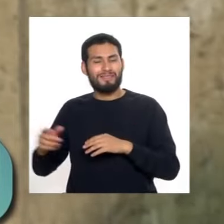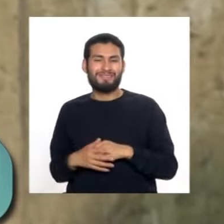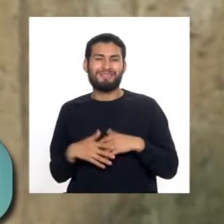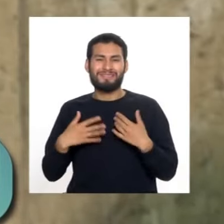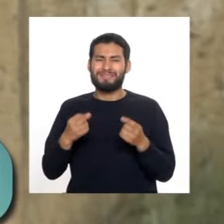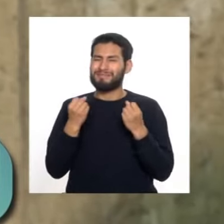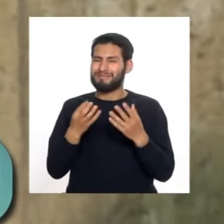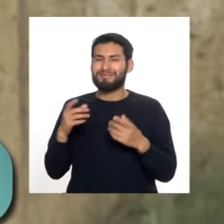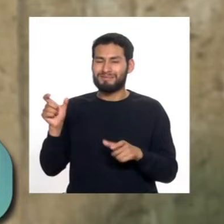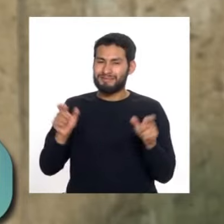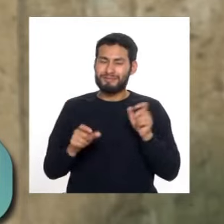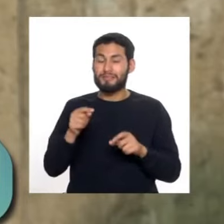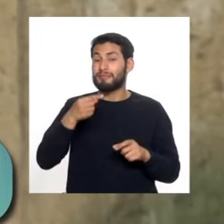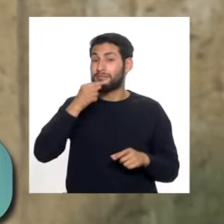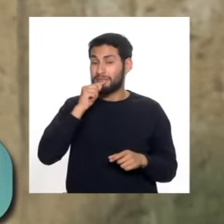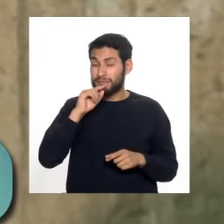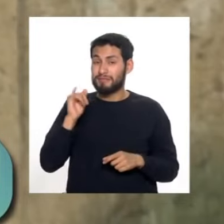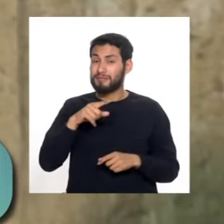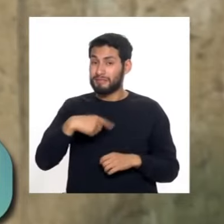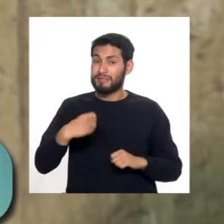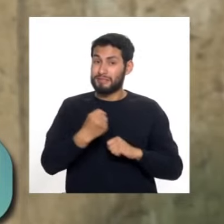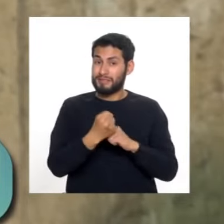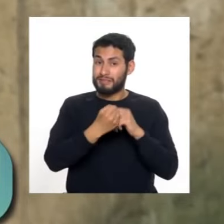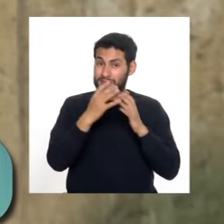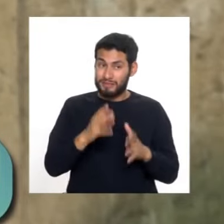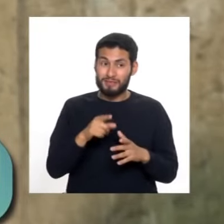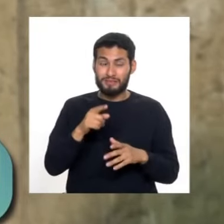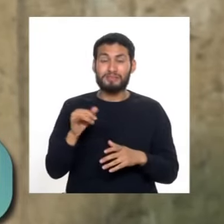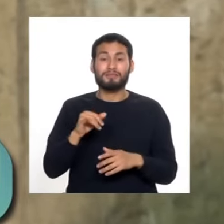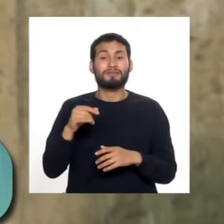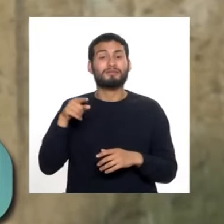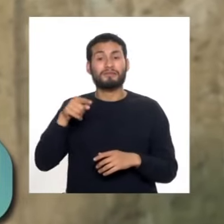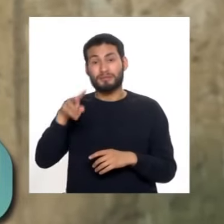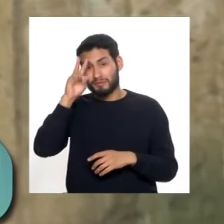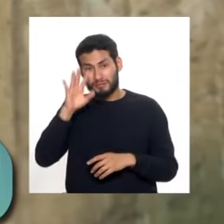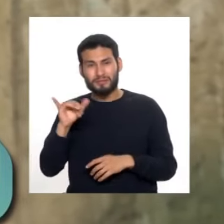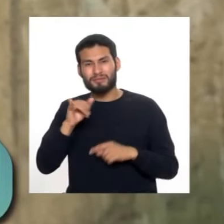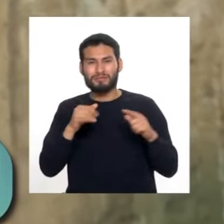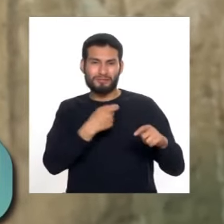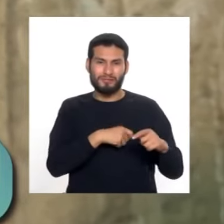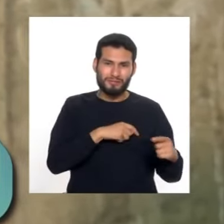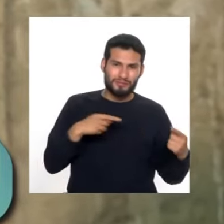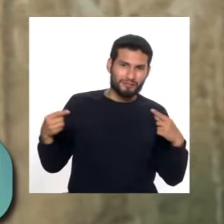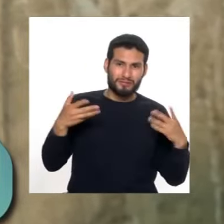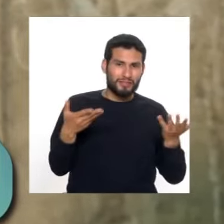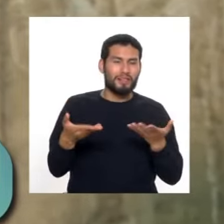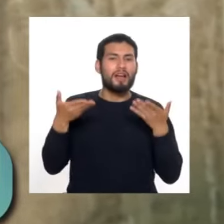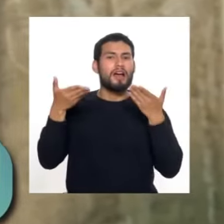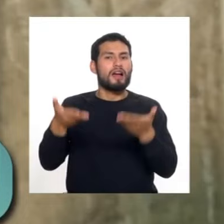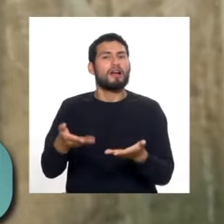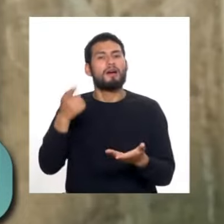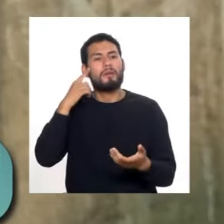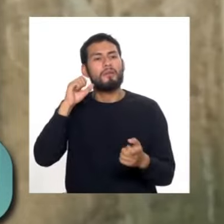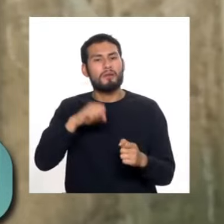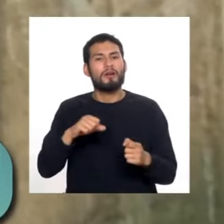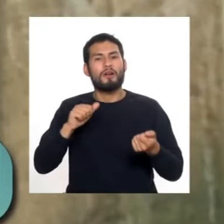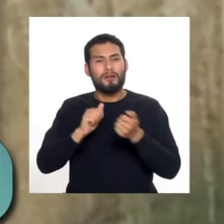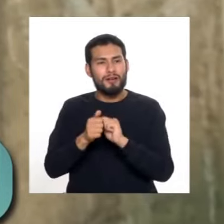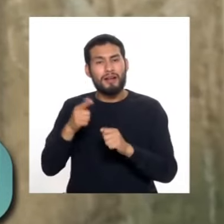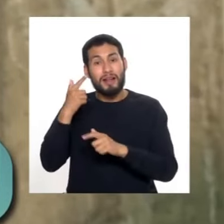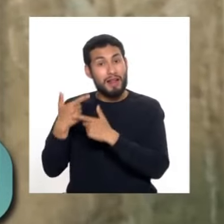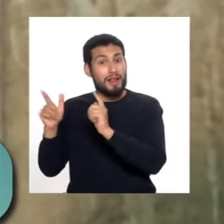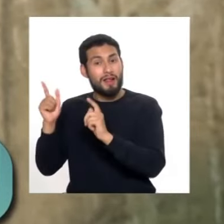participación de las damas patriotas y realistas, aportando bienes y enseres para justamente la causa